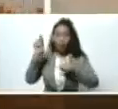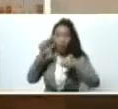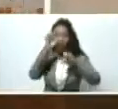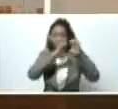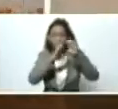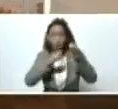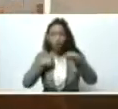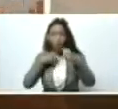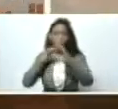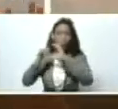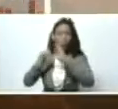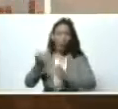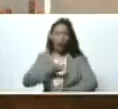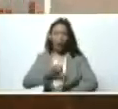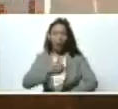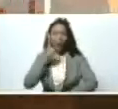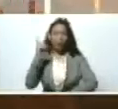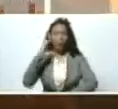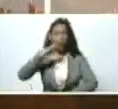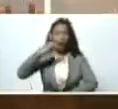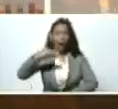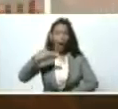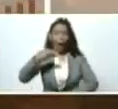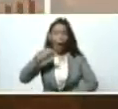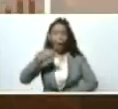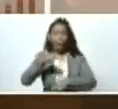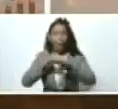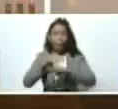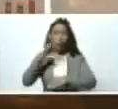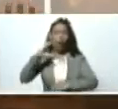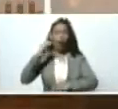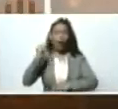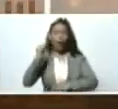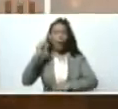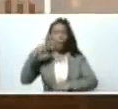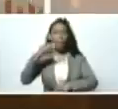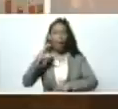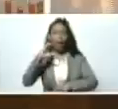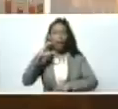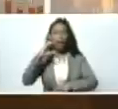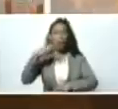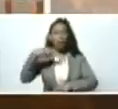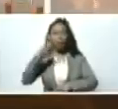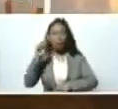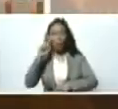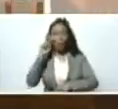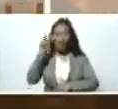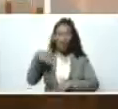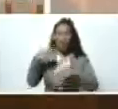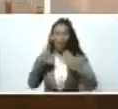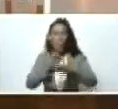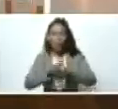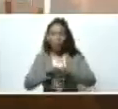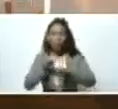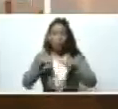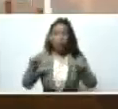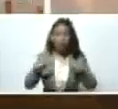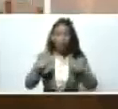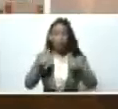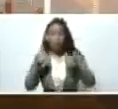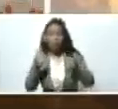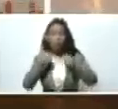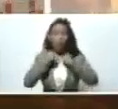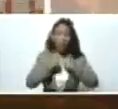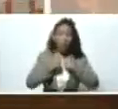con el alcalde de Capacho para ver la posibilidad de qué terrenos ejidos tienen disponibles para